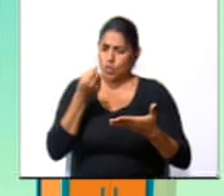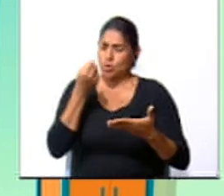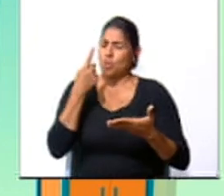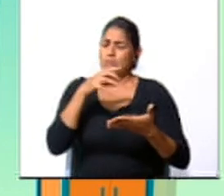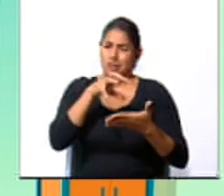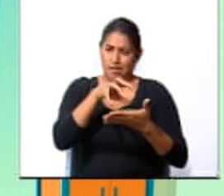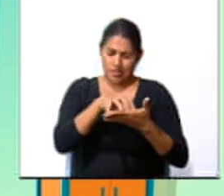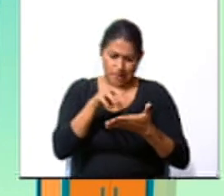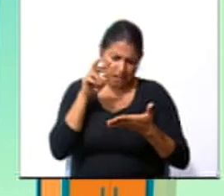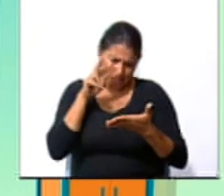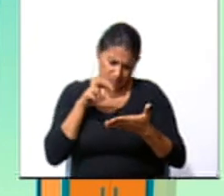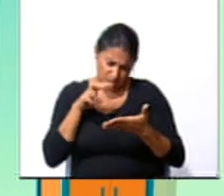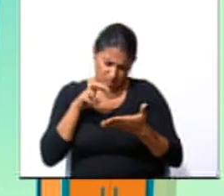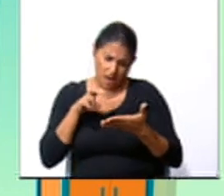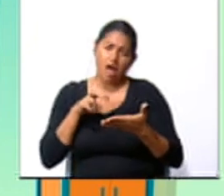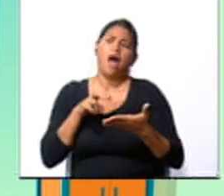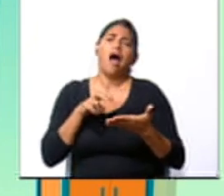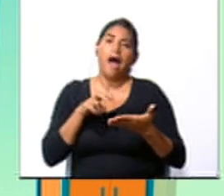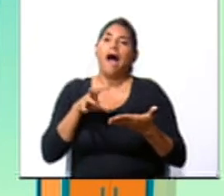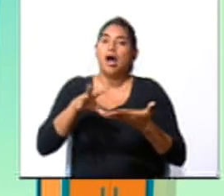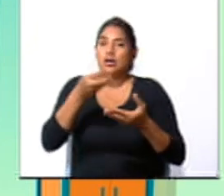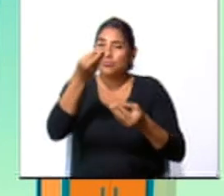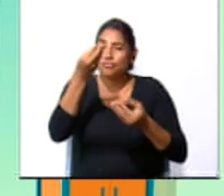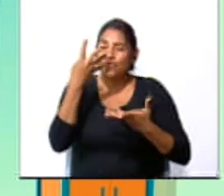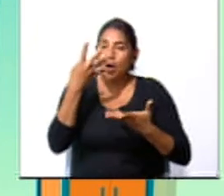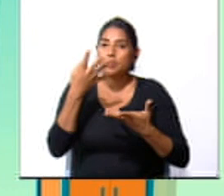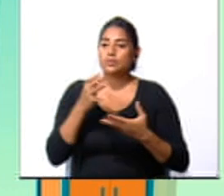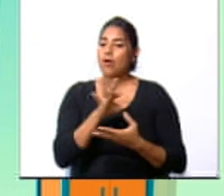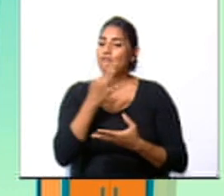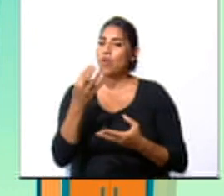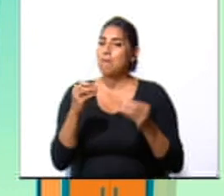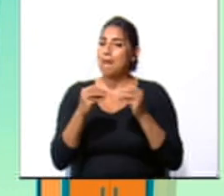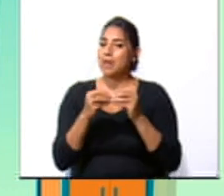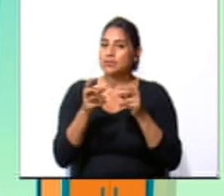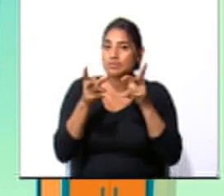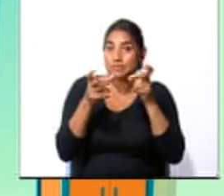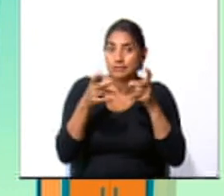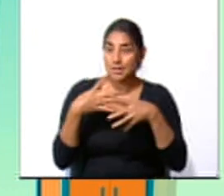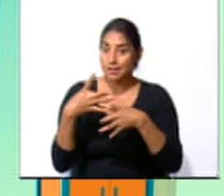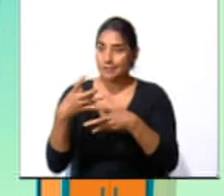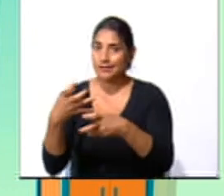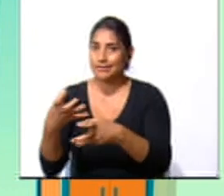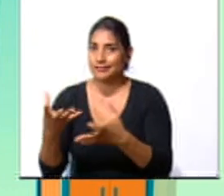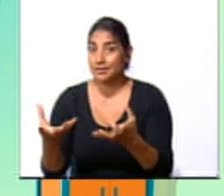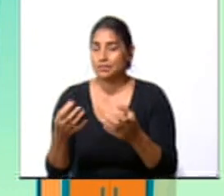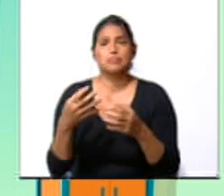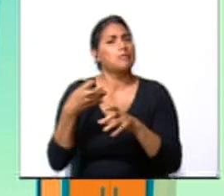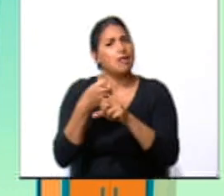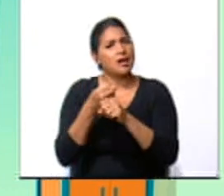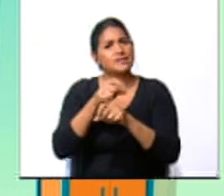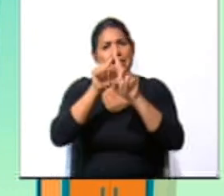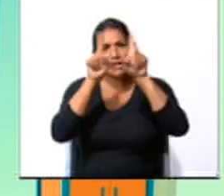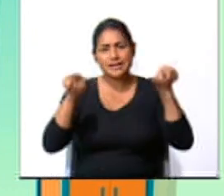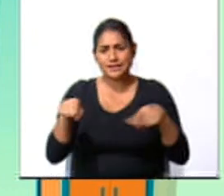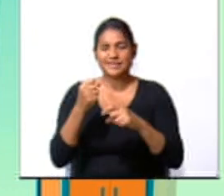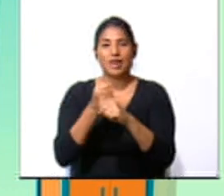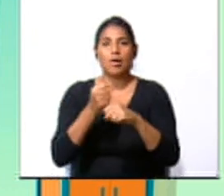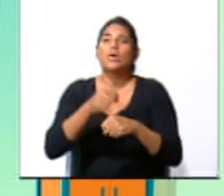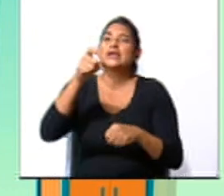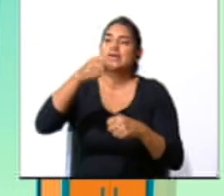estamos analizando y a manejar la información de una manera mucho más llamativa. Para poder hacer este trabajo,